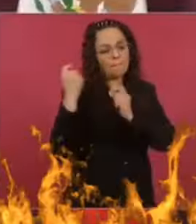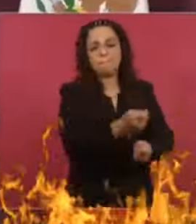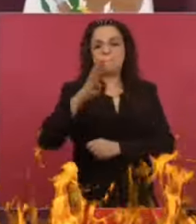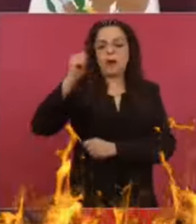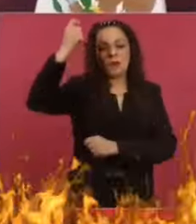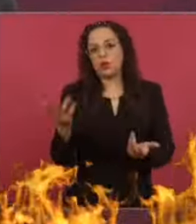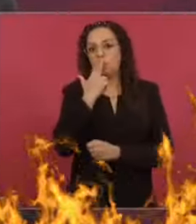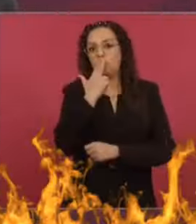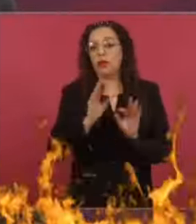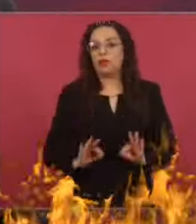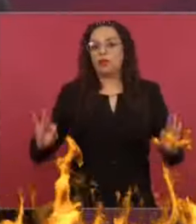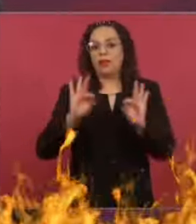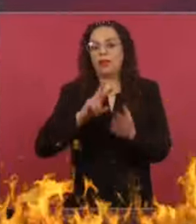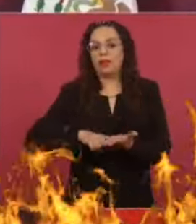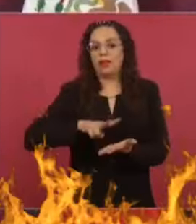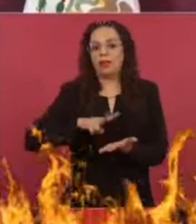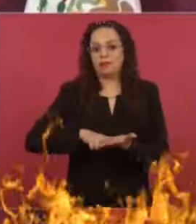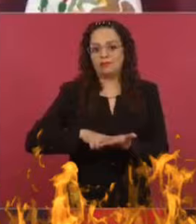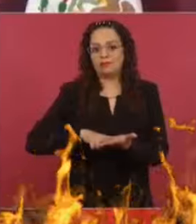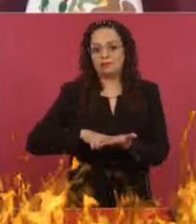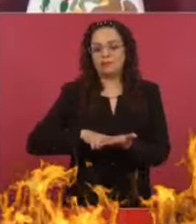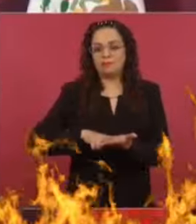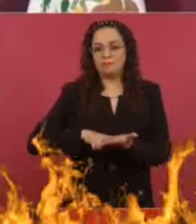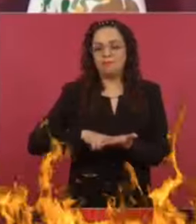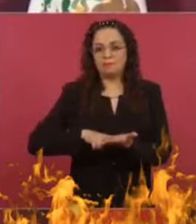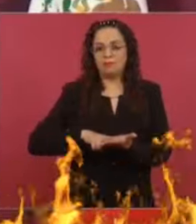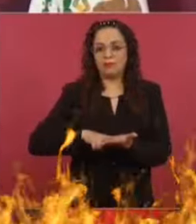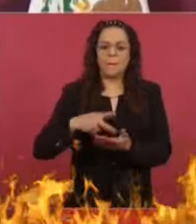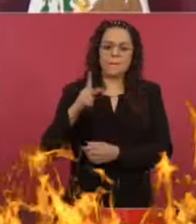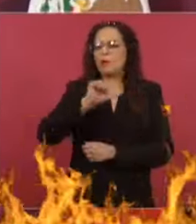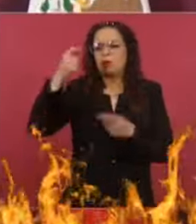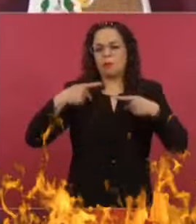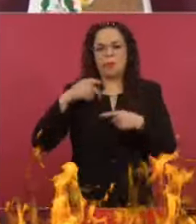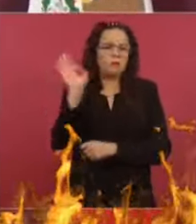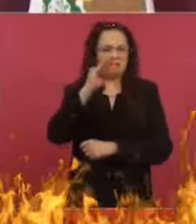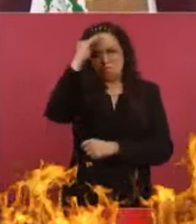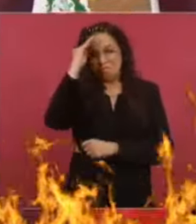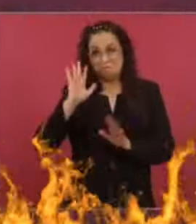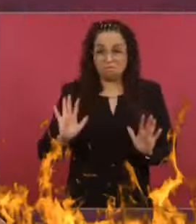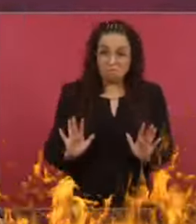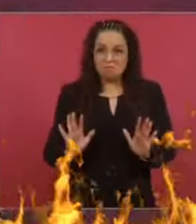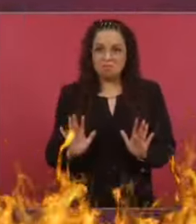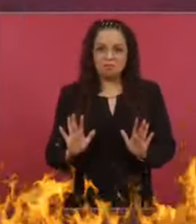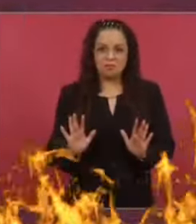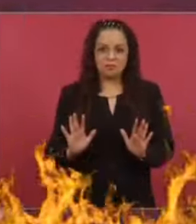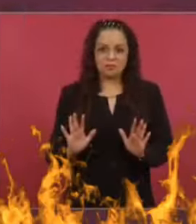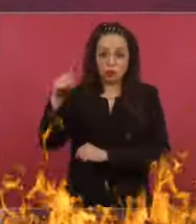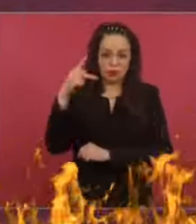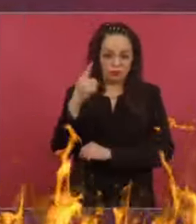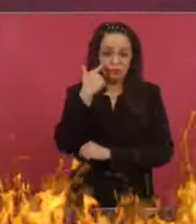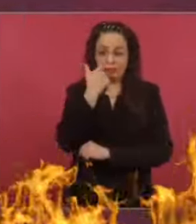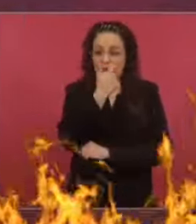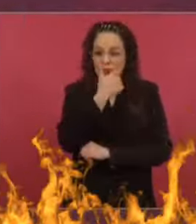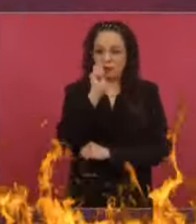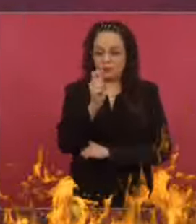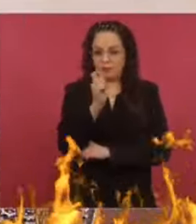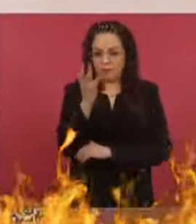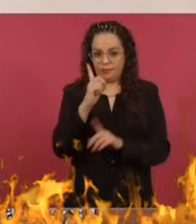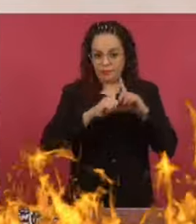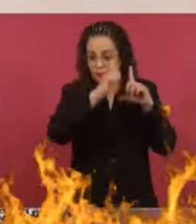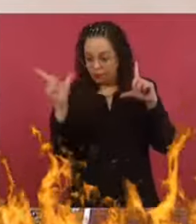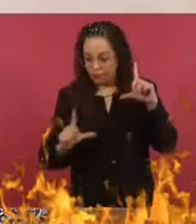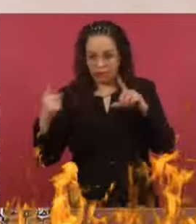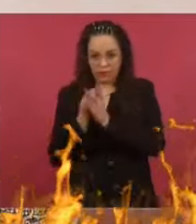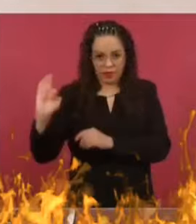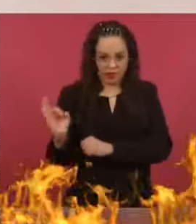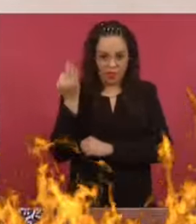de nivel básico Pero, ¿podrían otros decir? A ver, mejor, en una construcción federalista vamos a distribuir los 15 mil millones